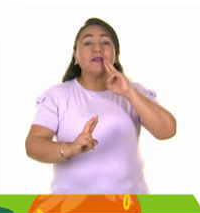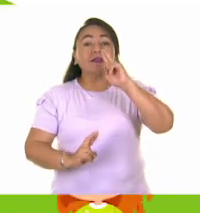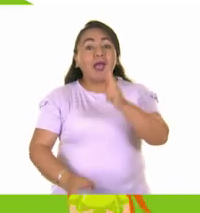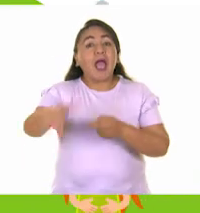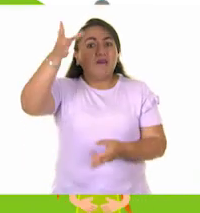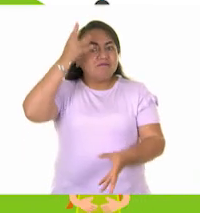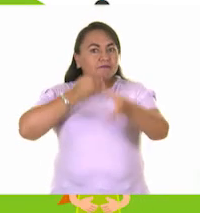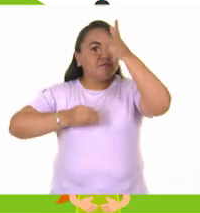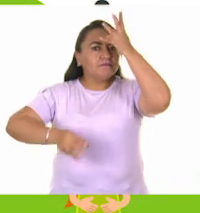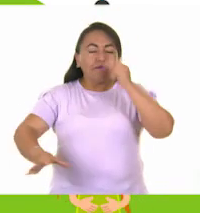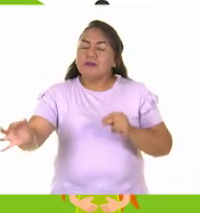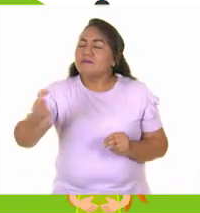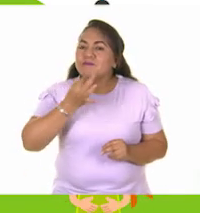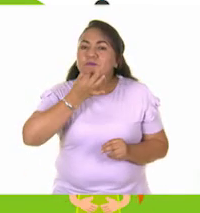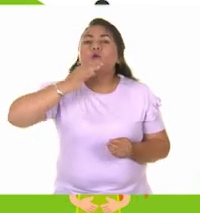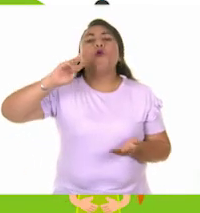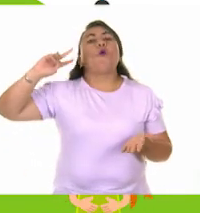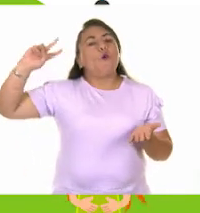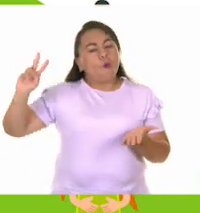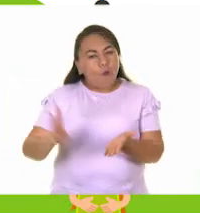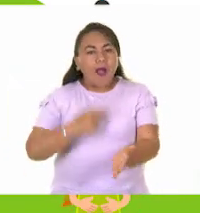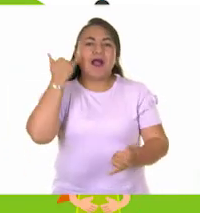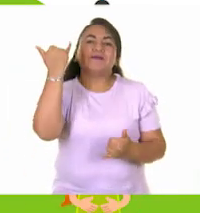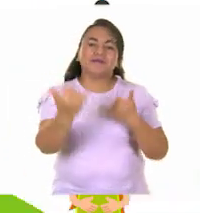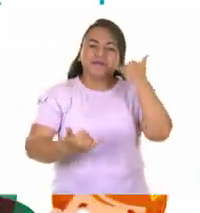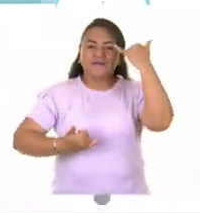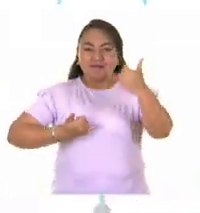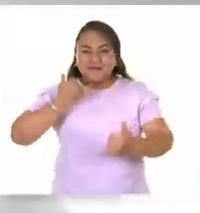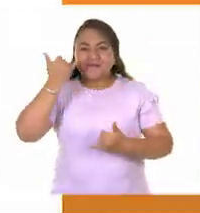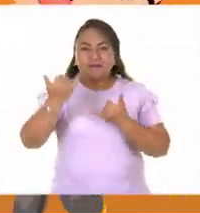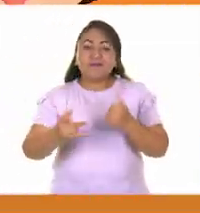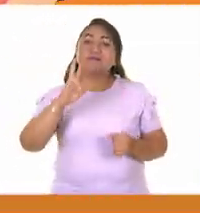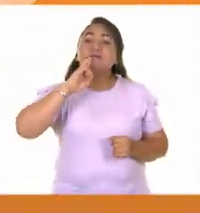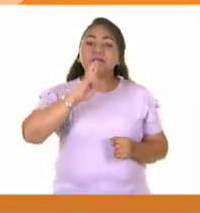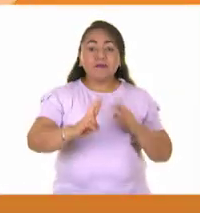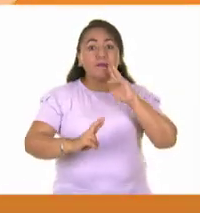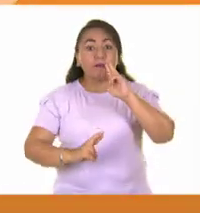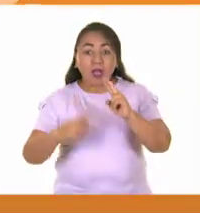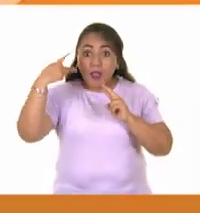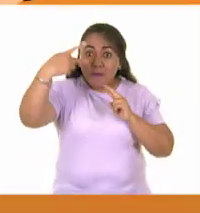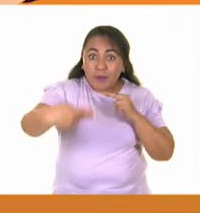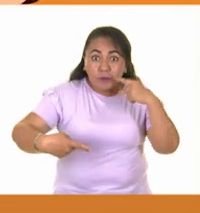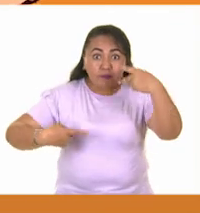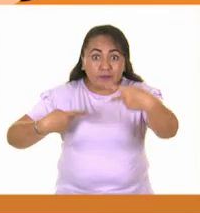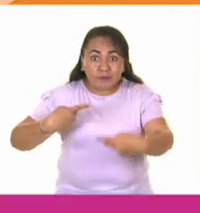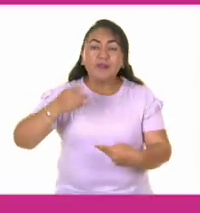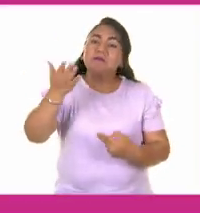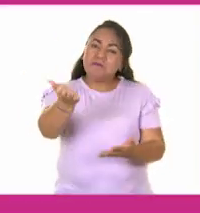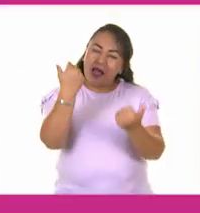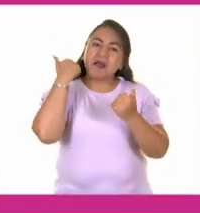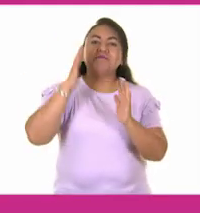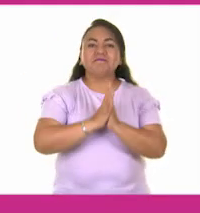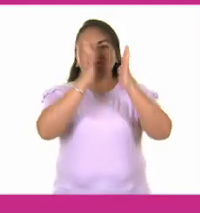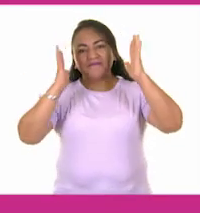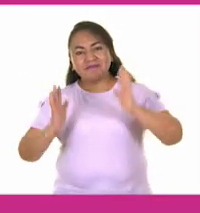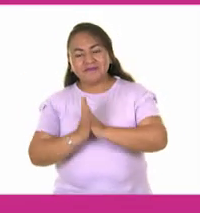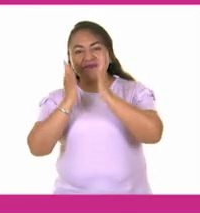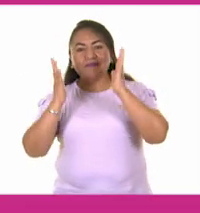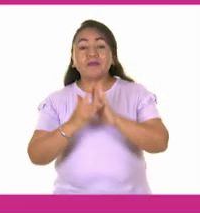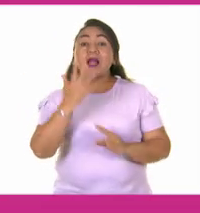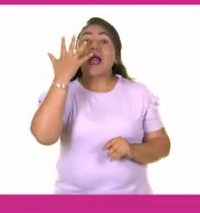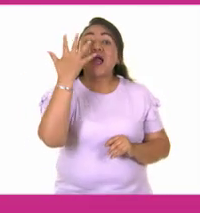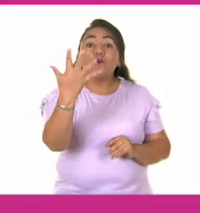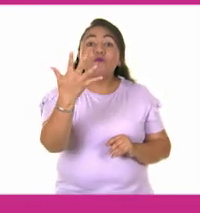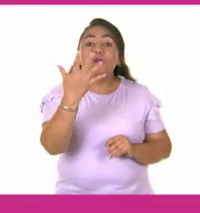Aprende rápido y vuelve a jugar. Responde la pregunta. Ven a participar. Hay